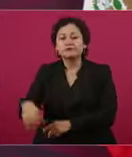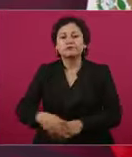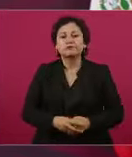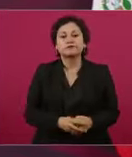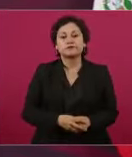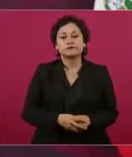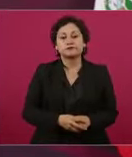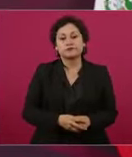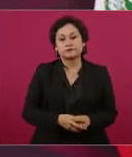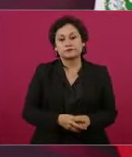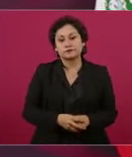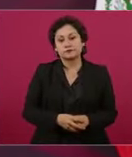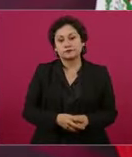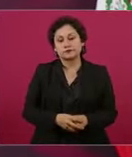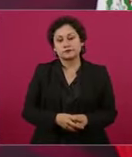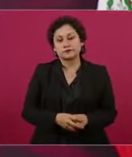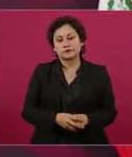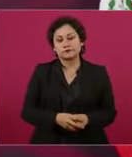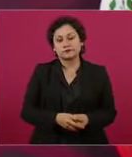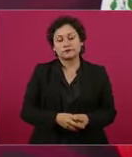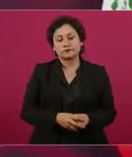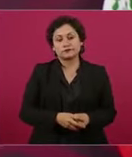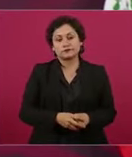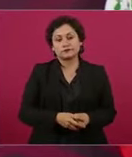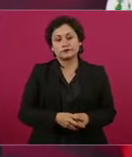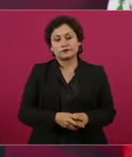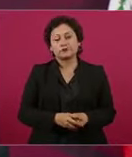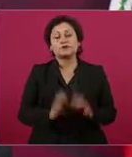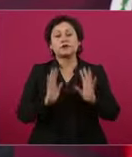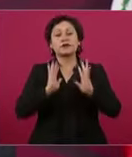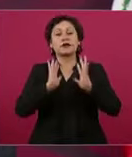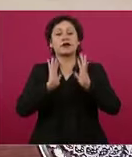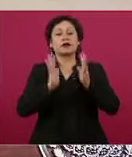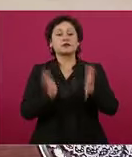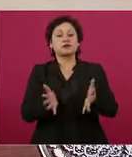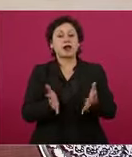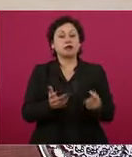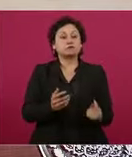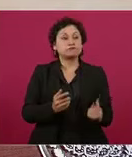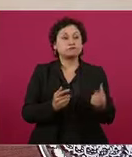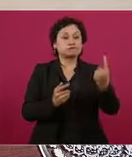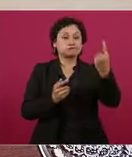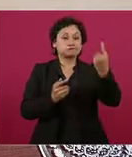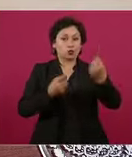Se logró que un juez